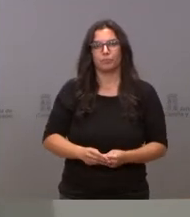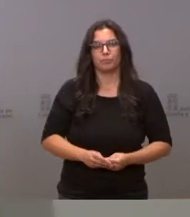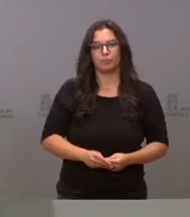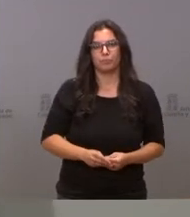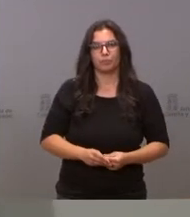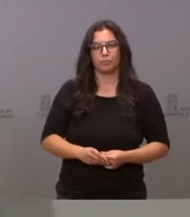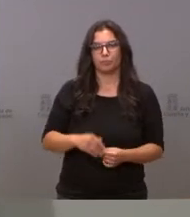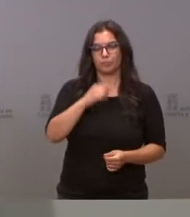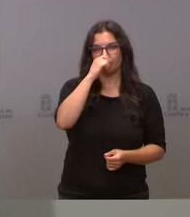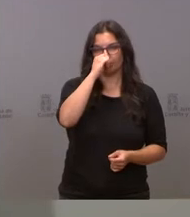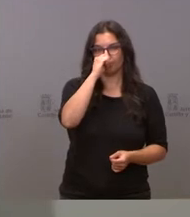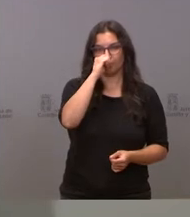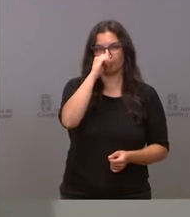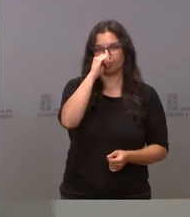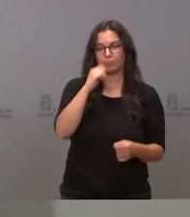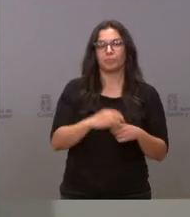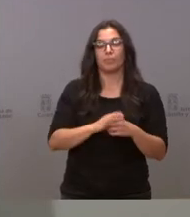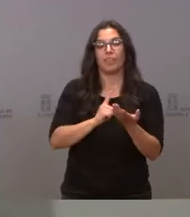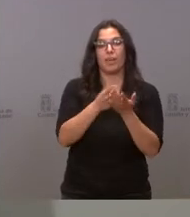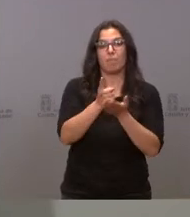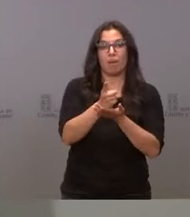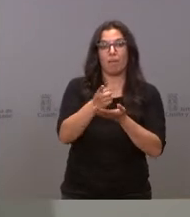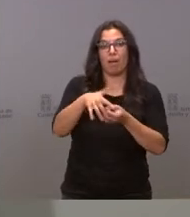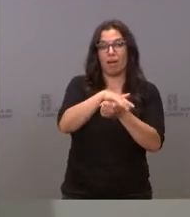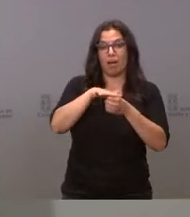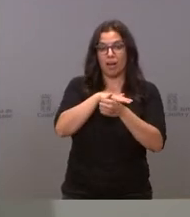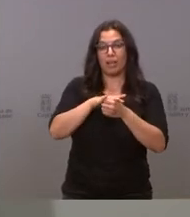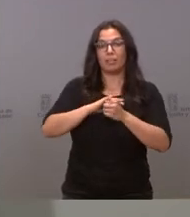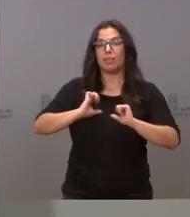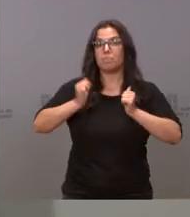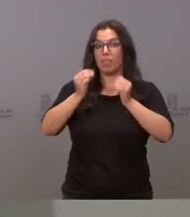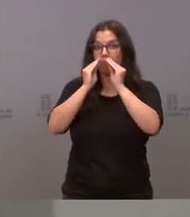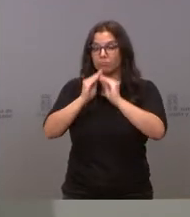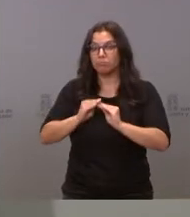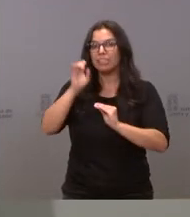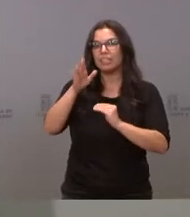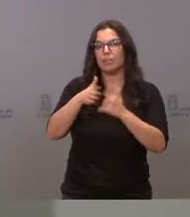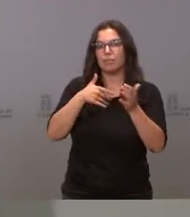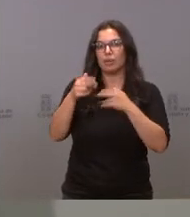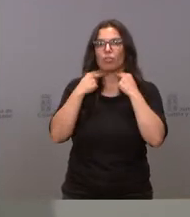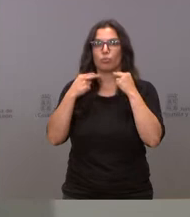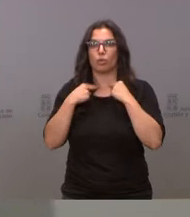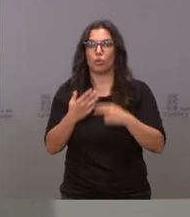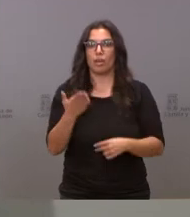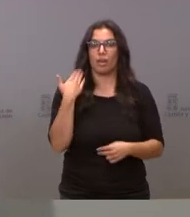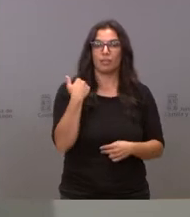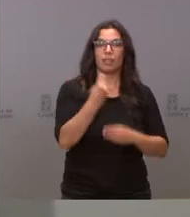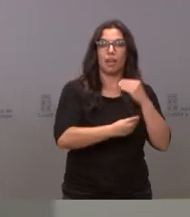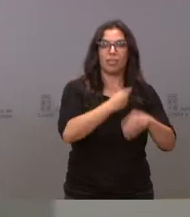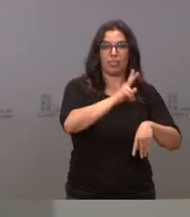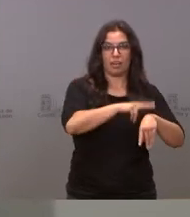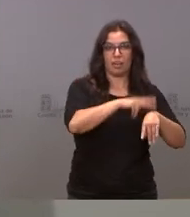La elaboración de este mapa de áreas lo van a iniciar las diputaciones provinciales, antes lo hacían las delegaciones